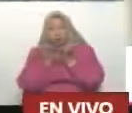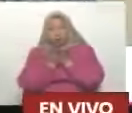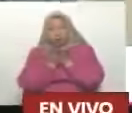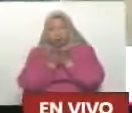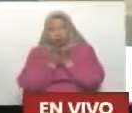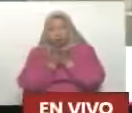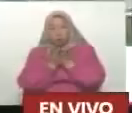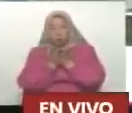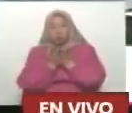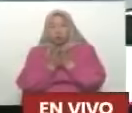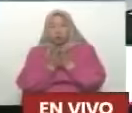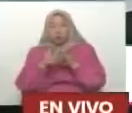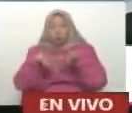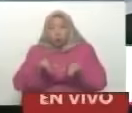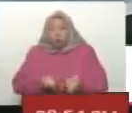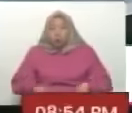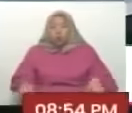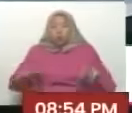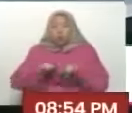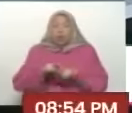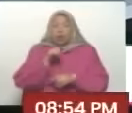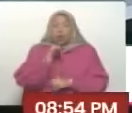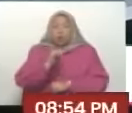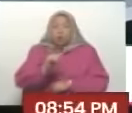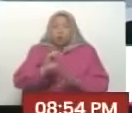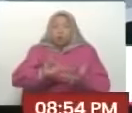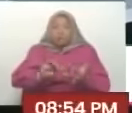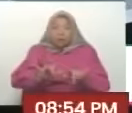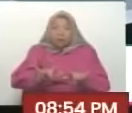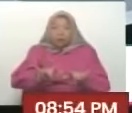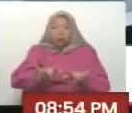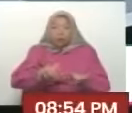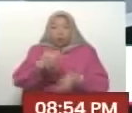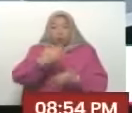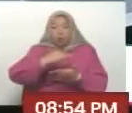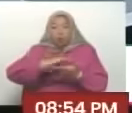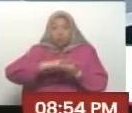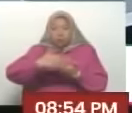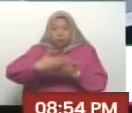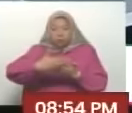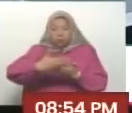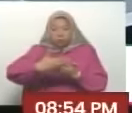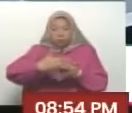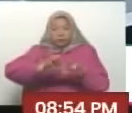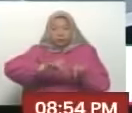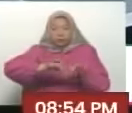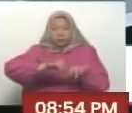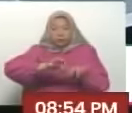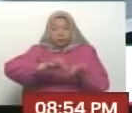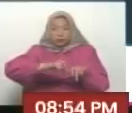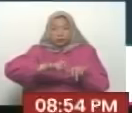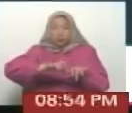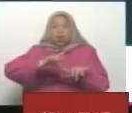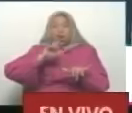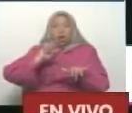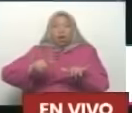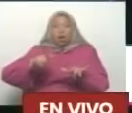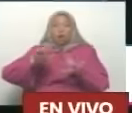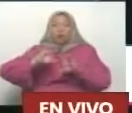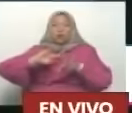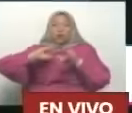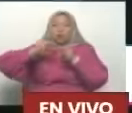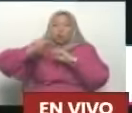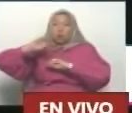contamos con una sala de informática y computación fortalecida. Además, para consolidar un núcleo de